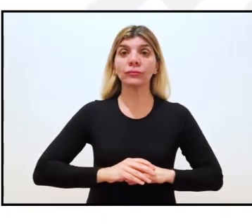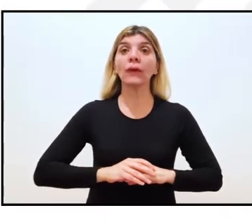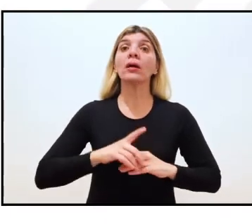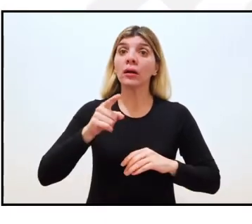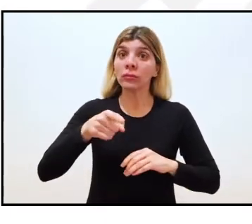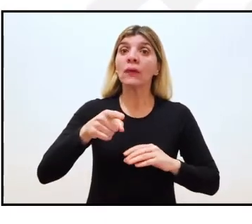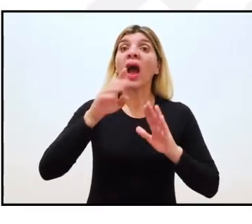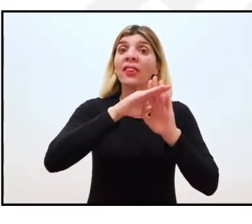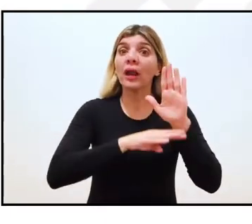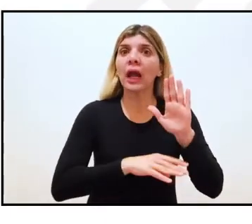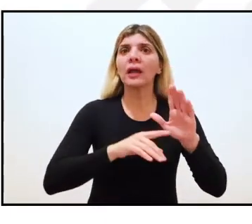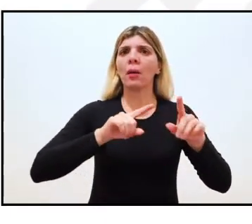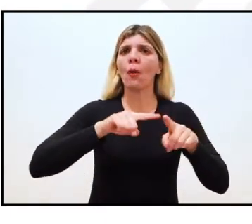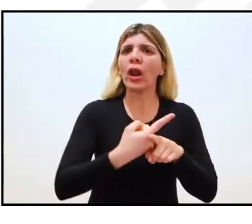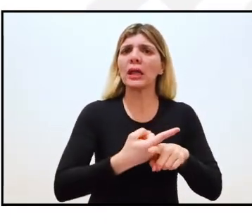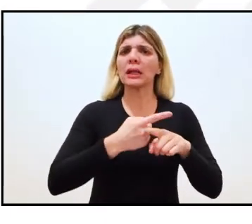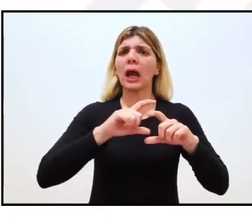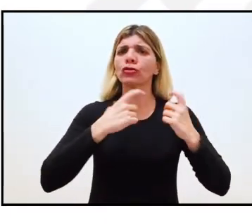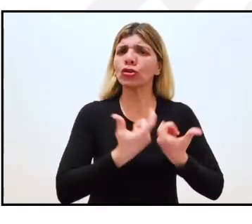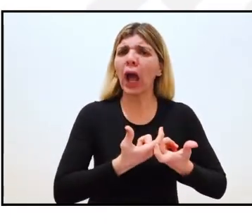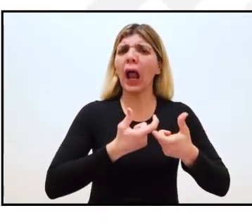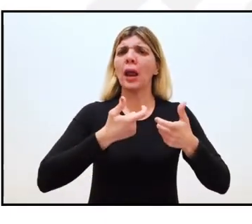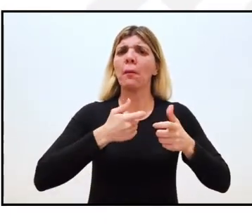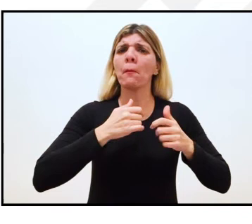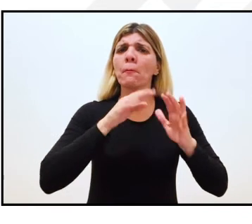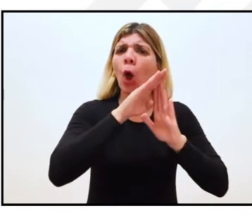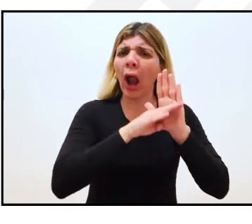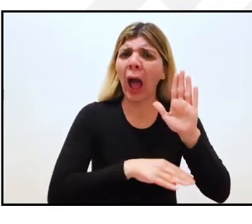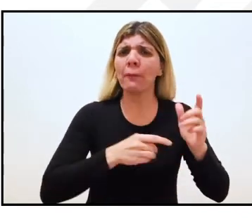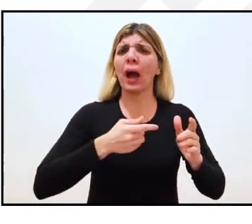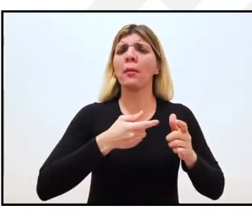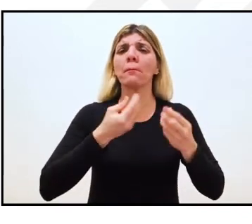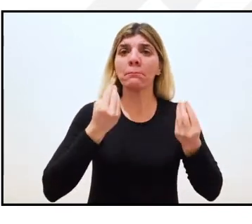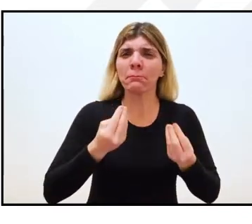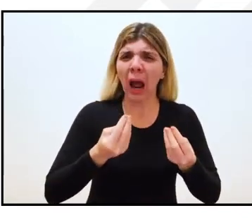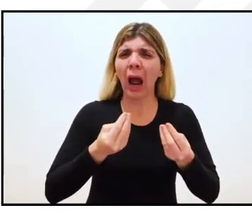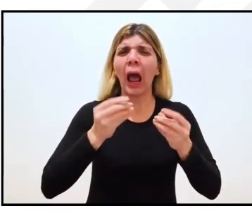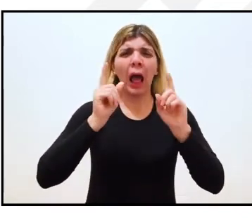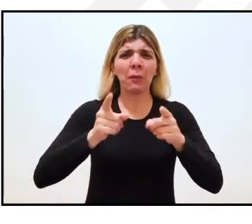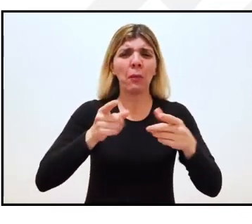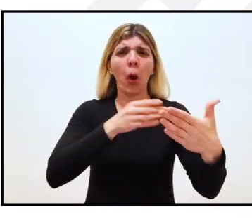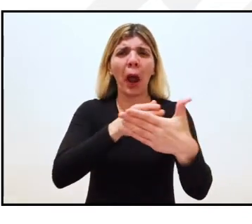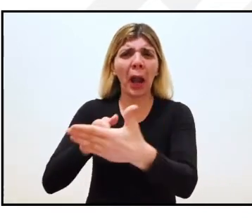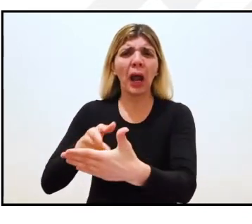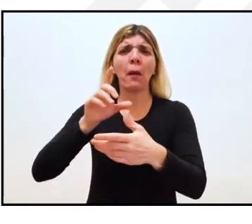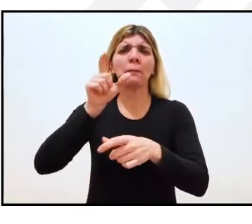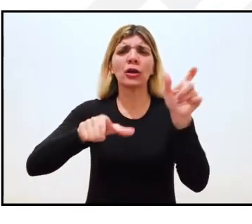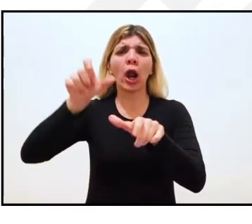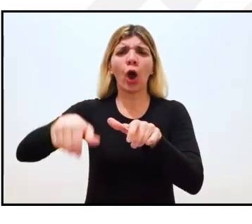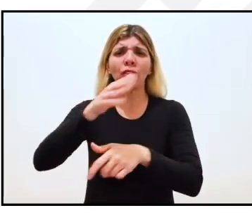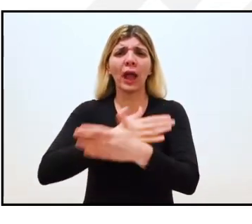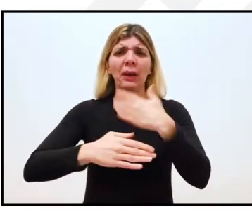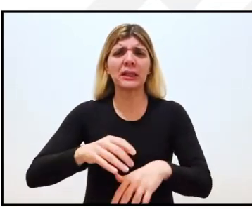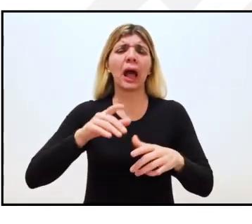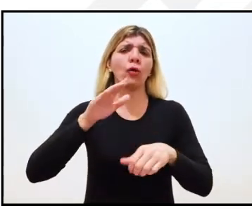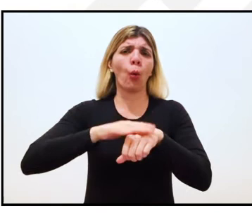Desarrollará estrategias que promuevan políticas y programas sociales para contener las consecuencias de la pandemia en la vida de